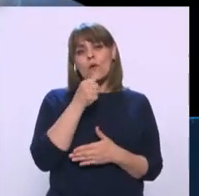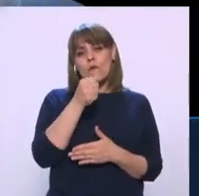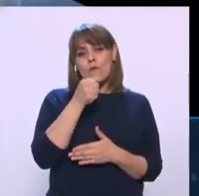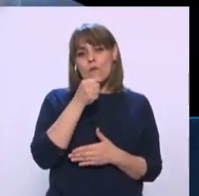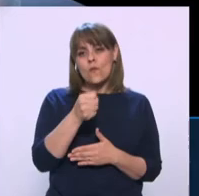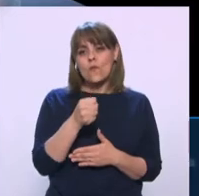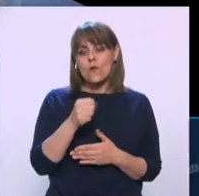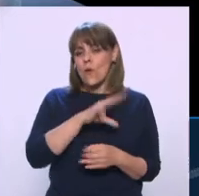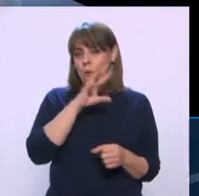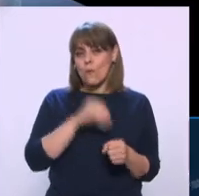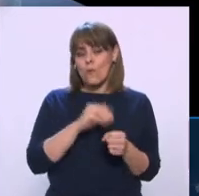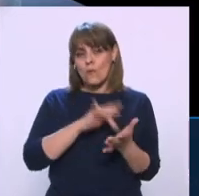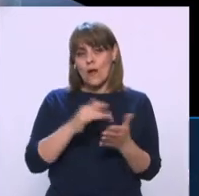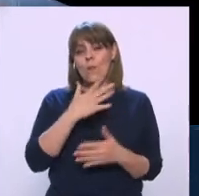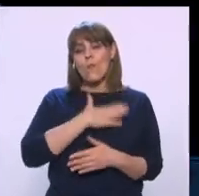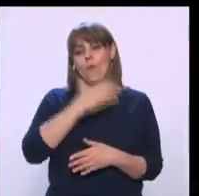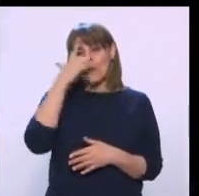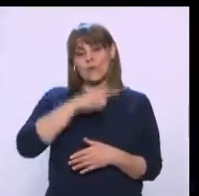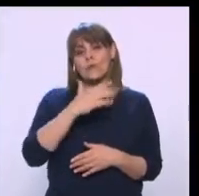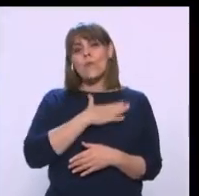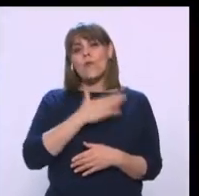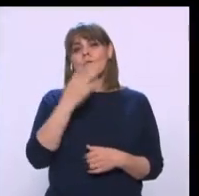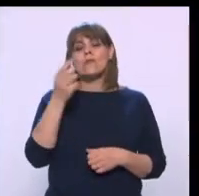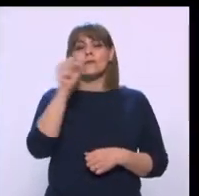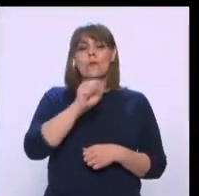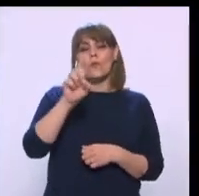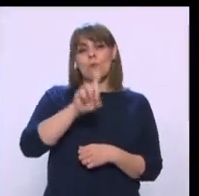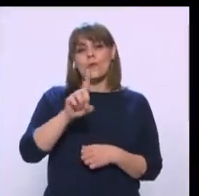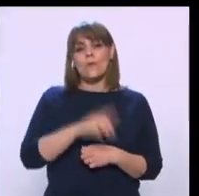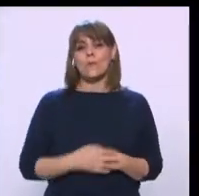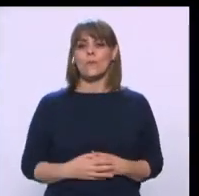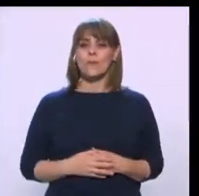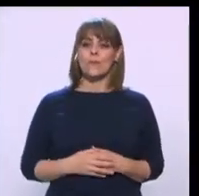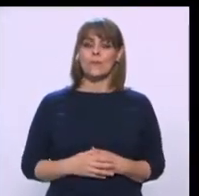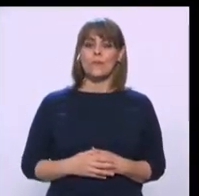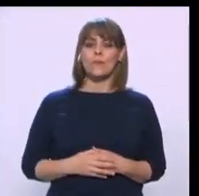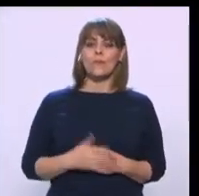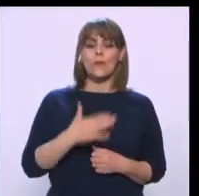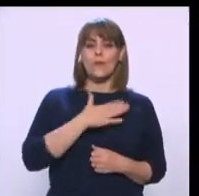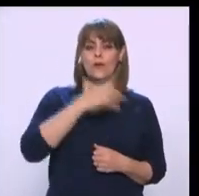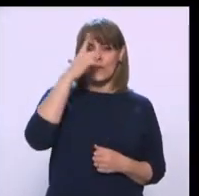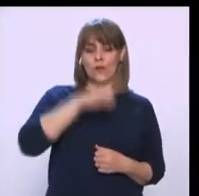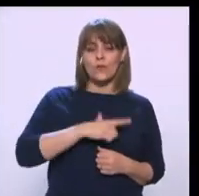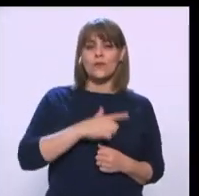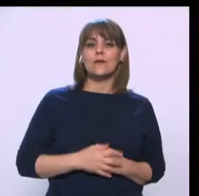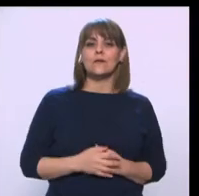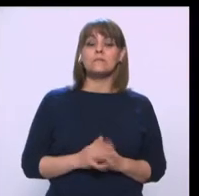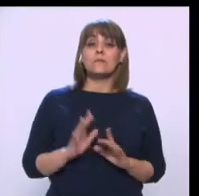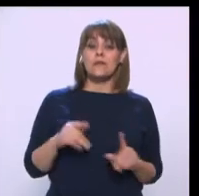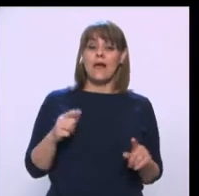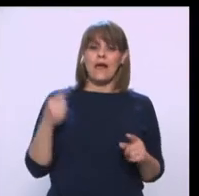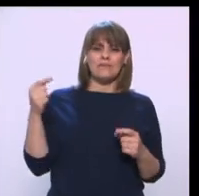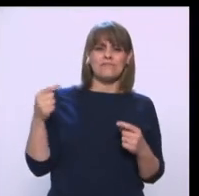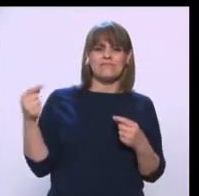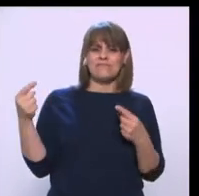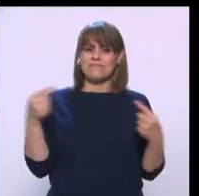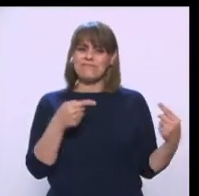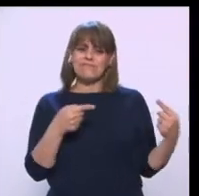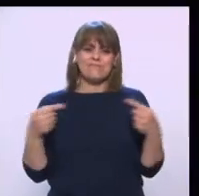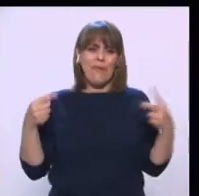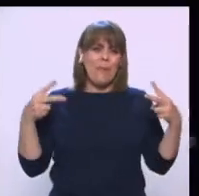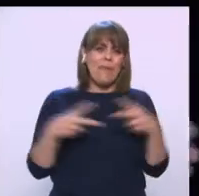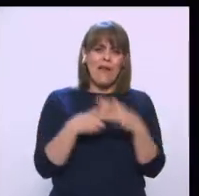reporte Muy completo Buenas noches Buen fin de semana Muy buenas noches Pues después de los catorrazos Un llamado a la